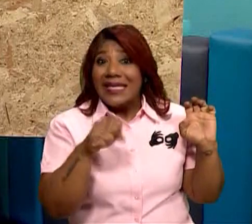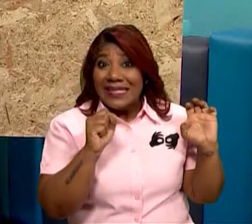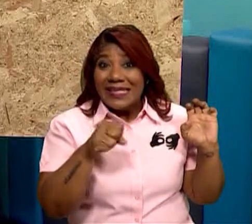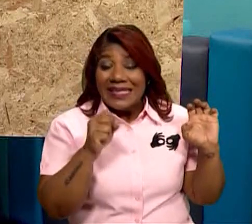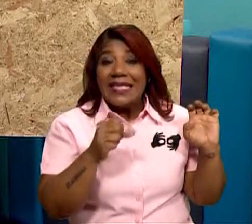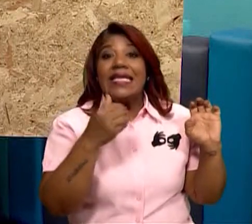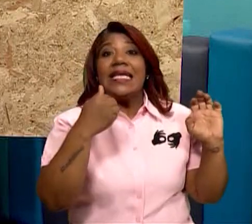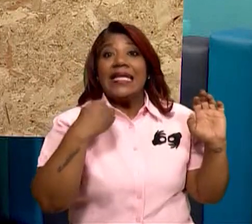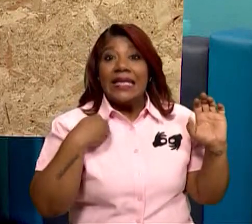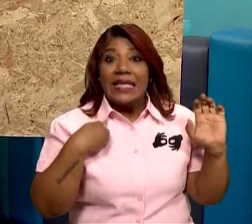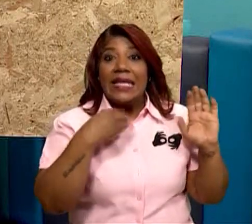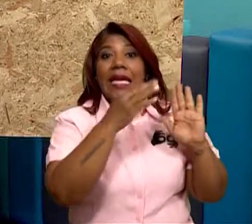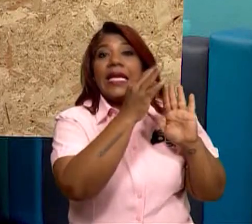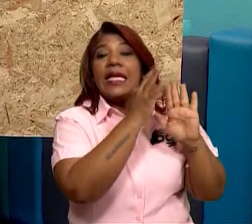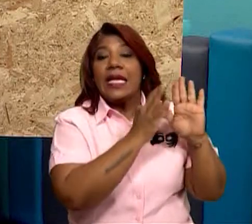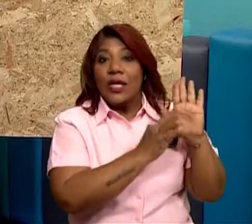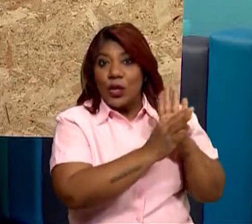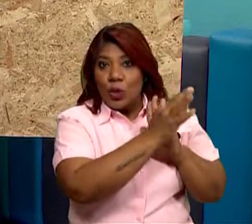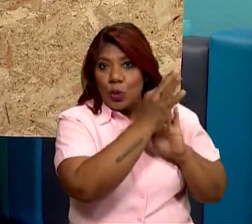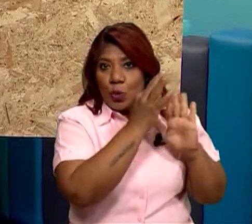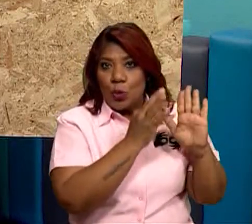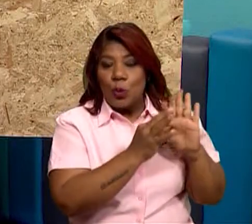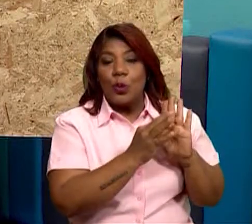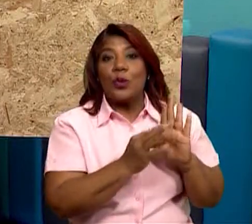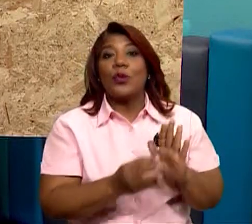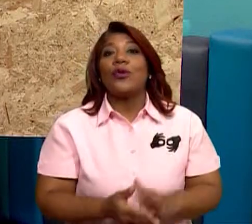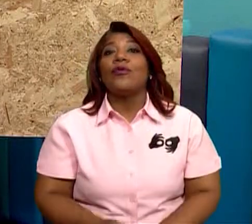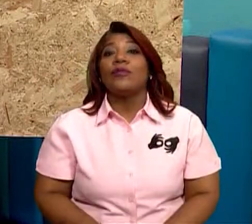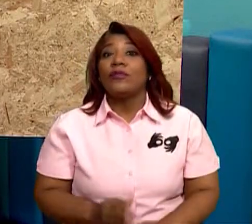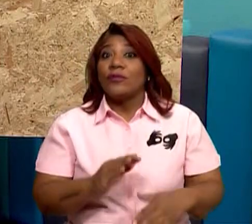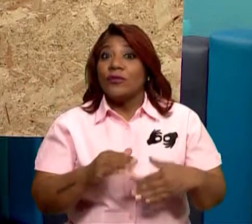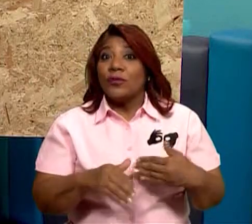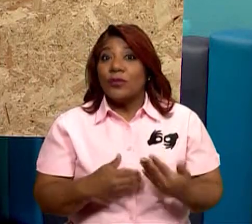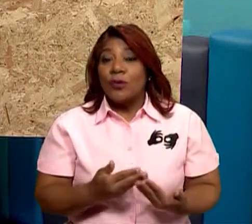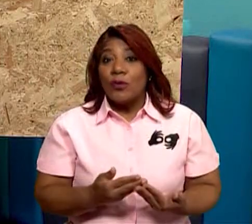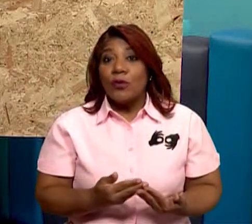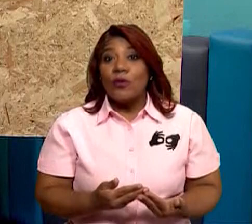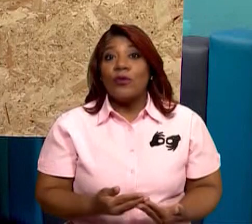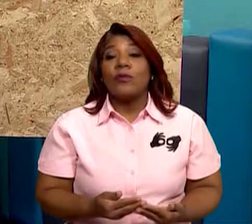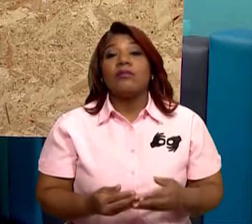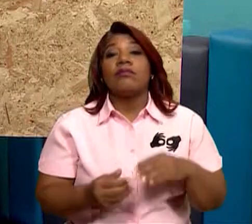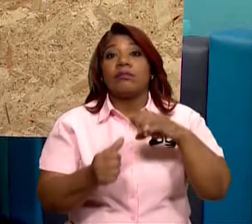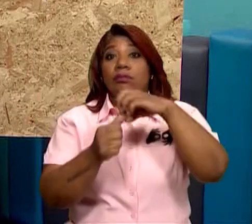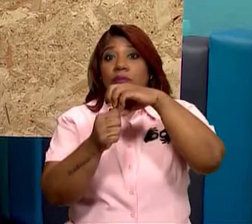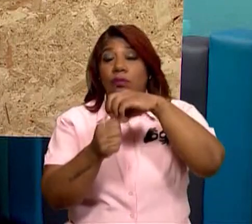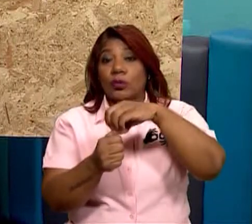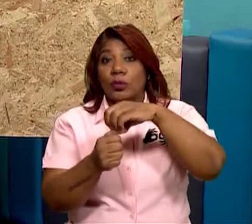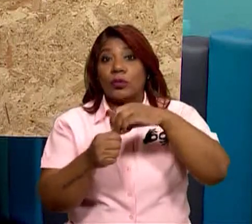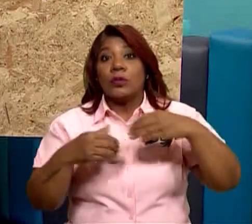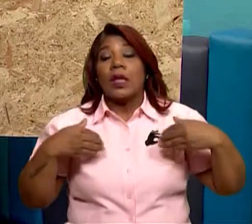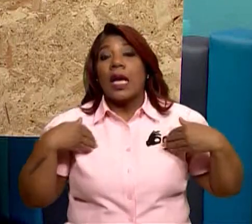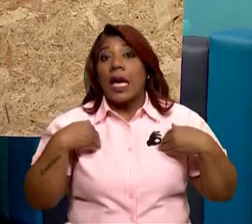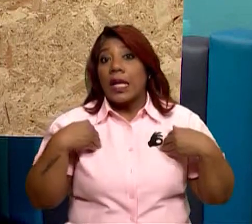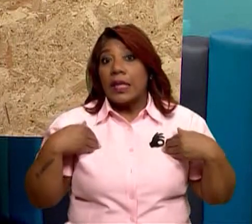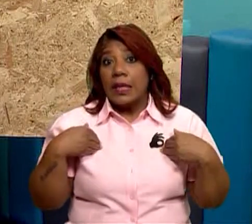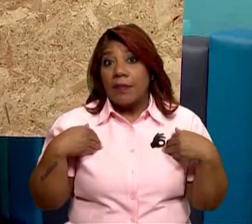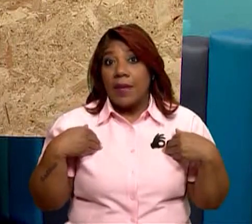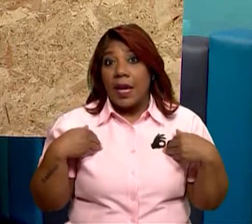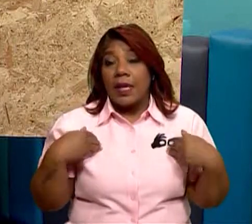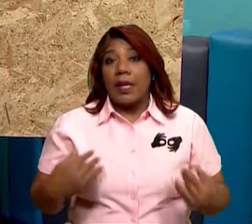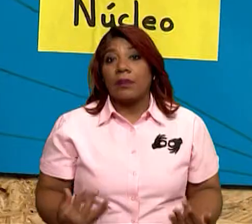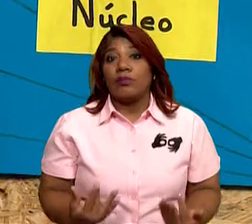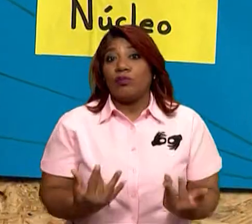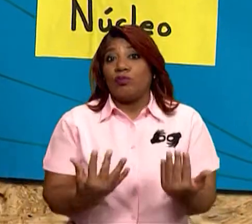Entonces, dice aquí que ellas son, ¿qué? Todos estos organismos que tenemos aquí, los hongos, los animales y también